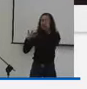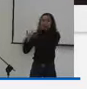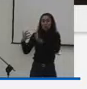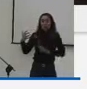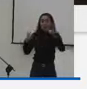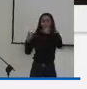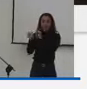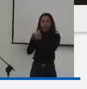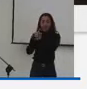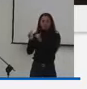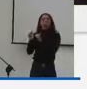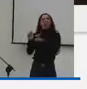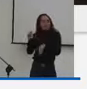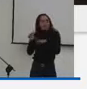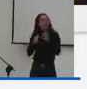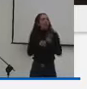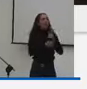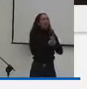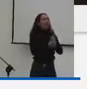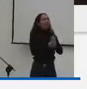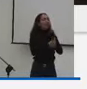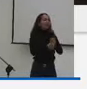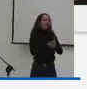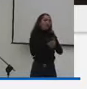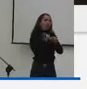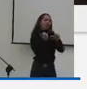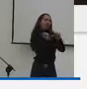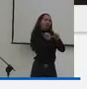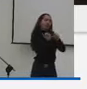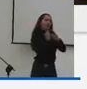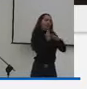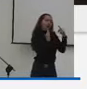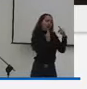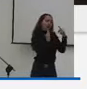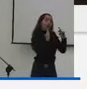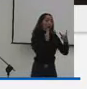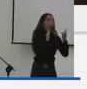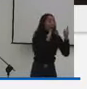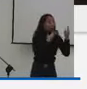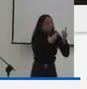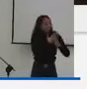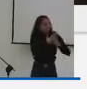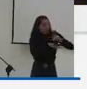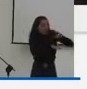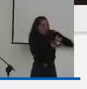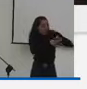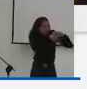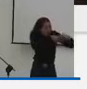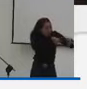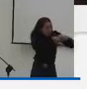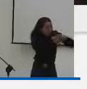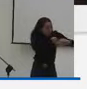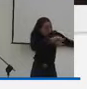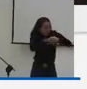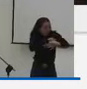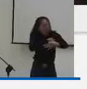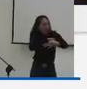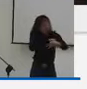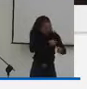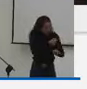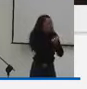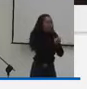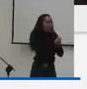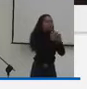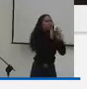realizando el acompañamiento y la asistencia técnica requerida por las entidades territoriales para la formulación y estructuración de proyectos de